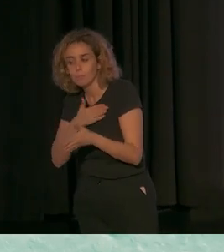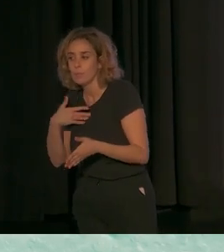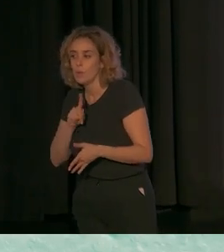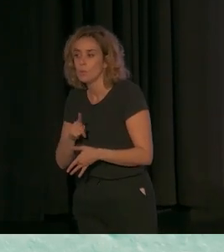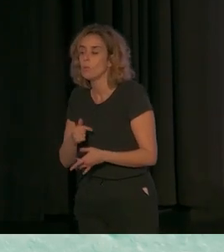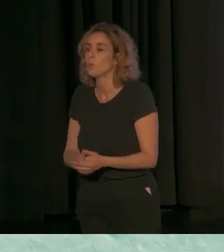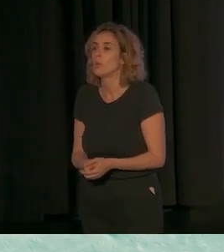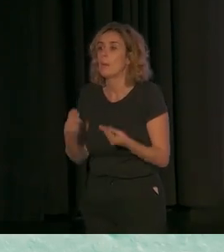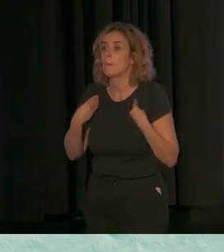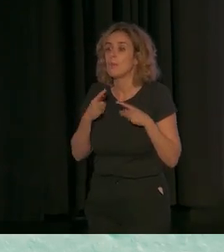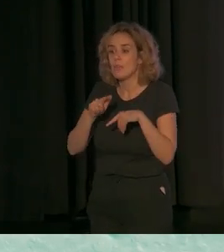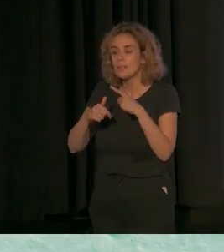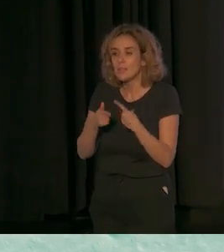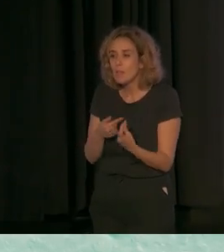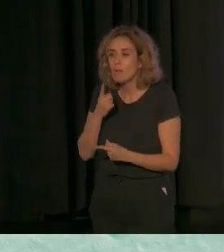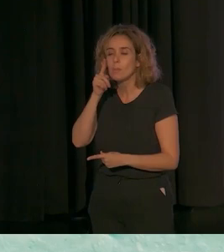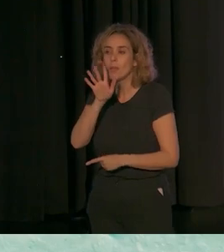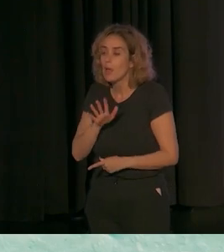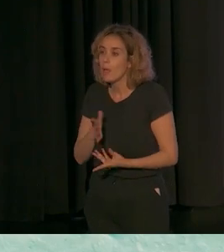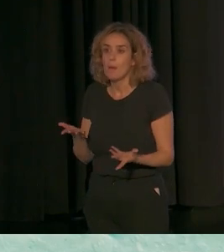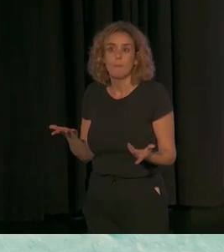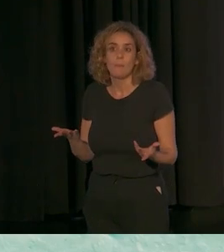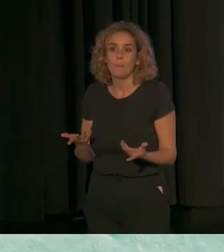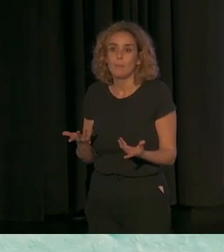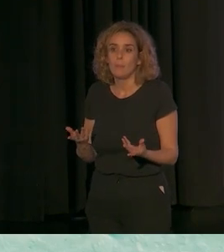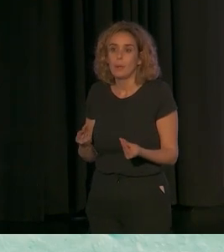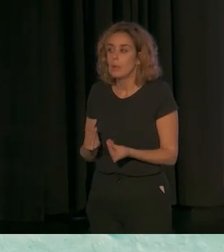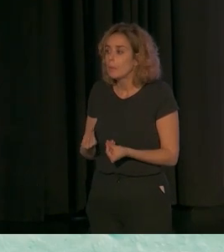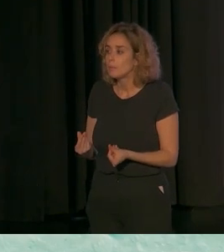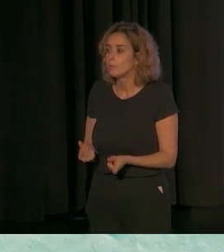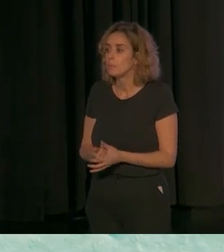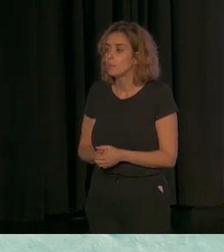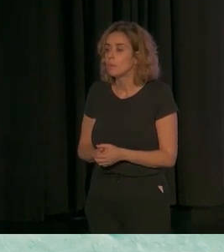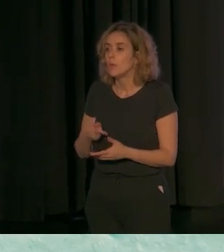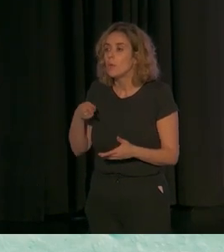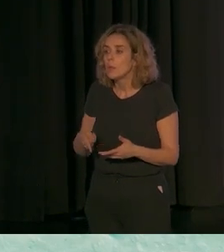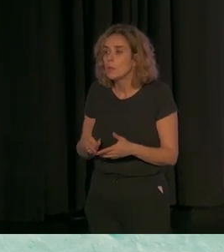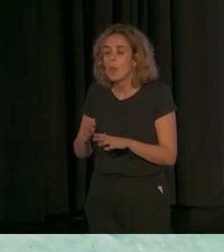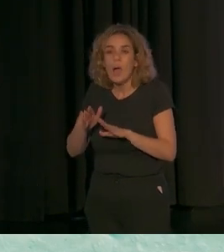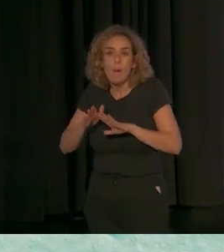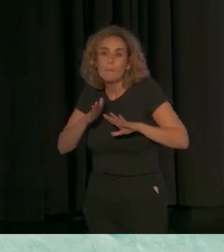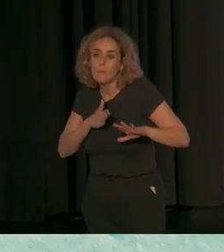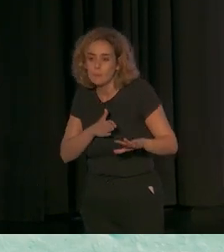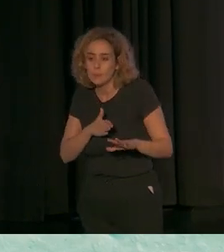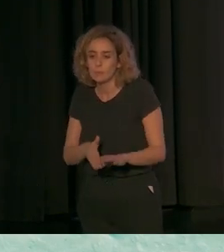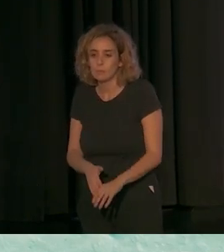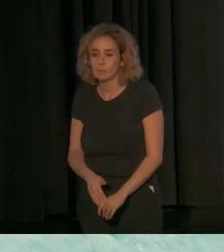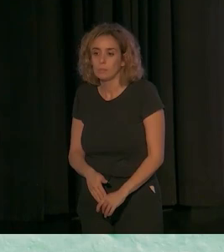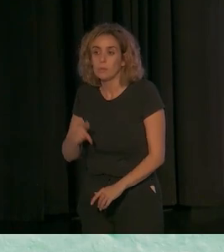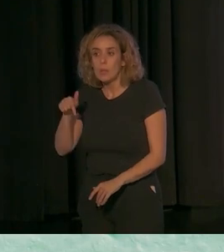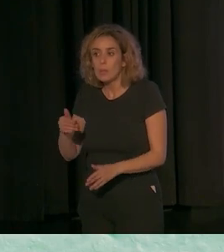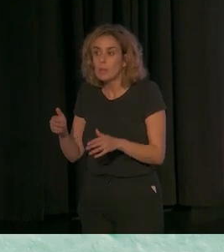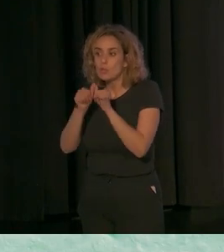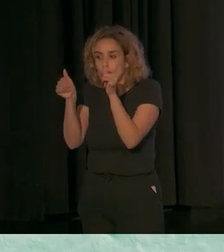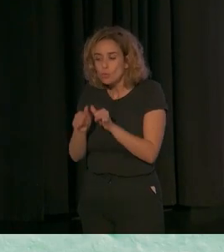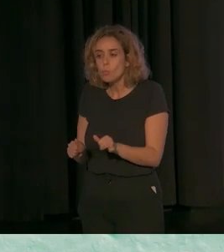años, la vida de las familias parece enraizada en la discapacidad. Pues, de alguna manera, apartarse, apartarse de estos